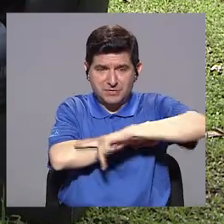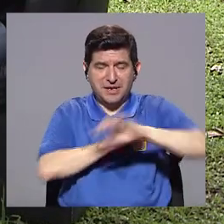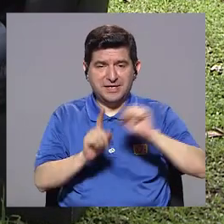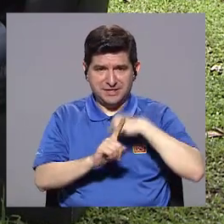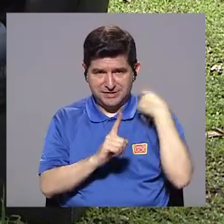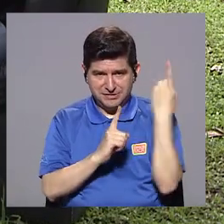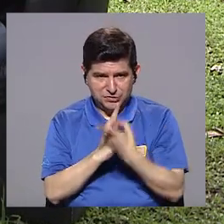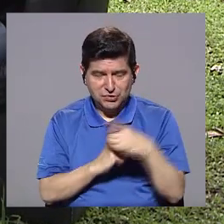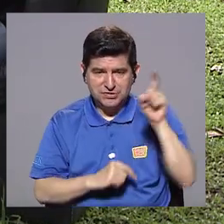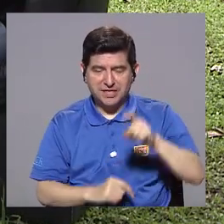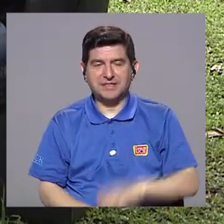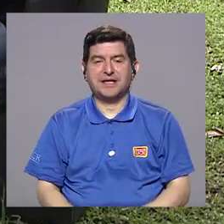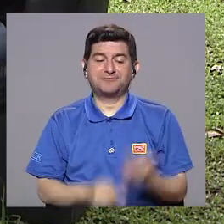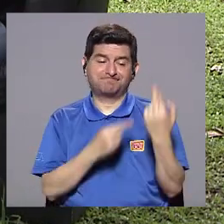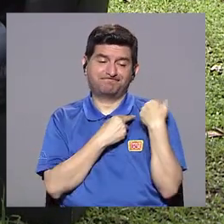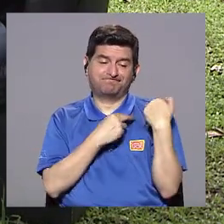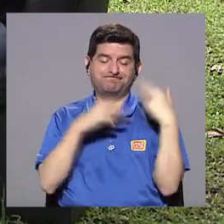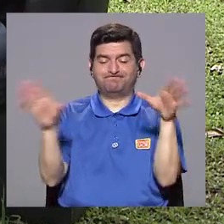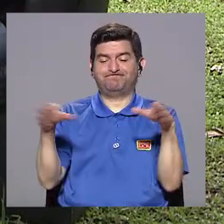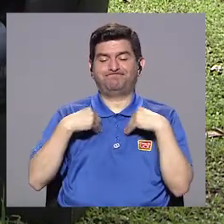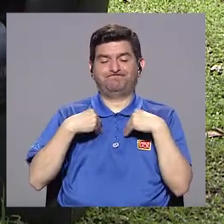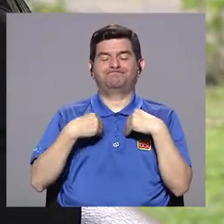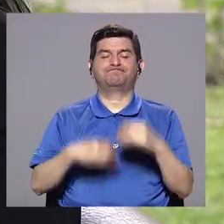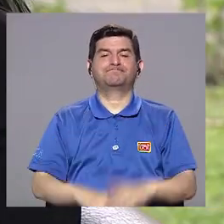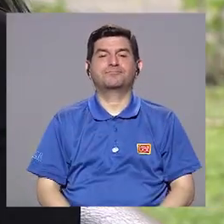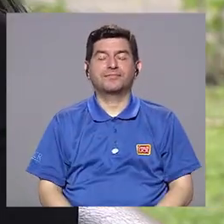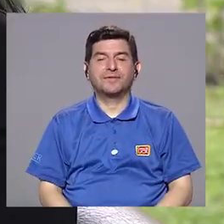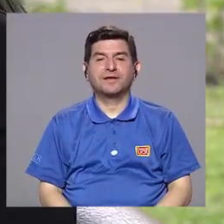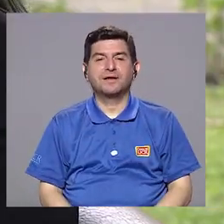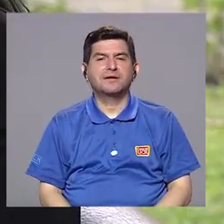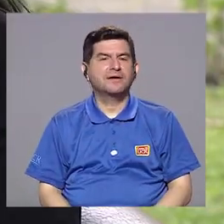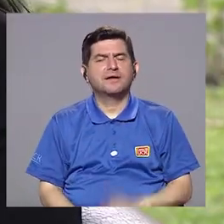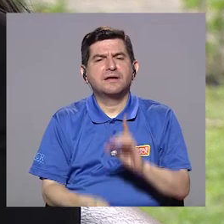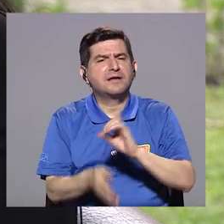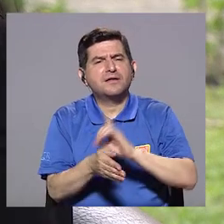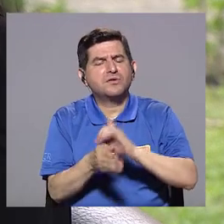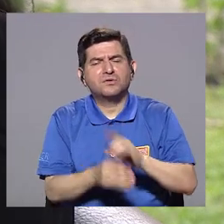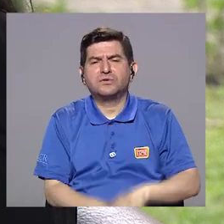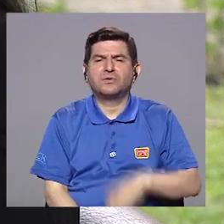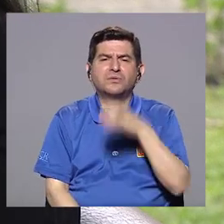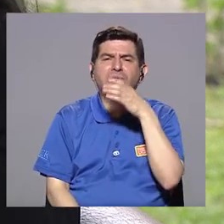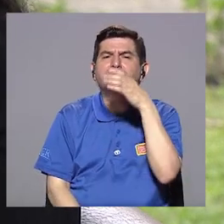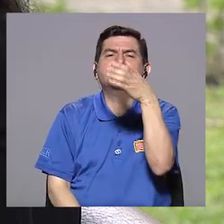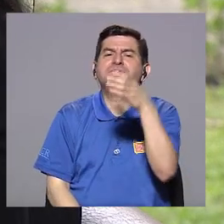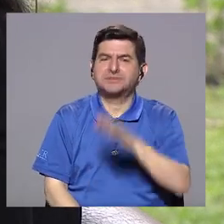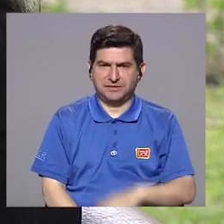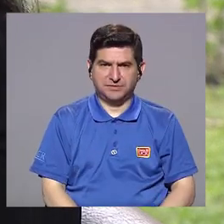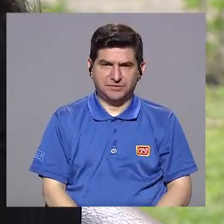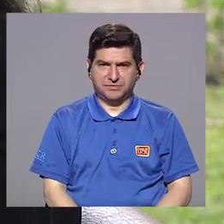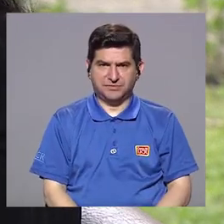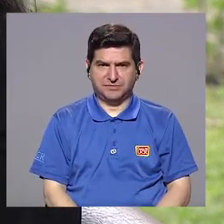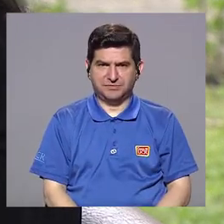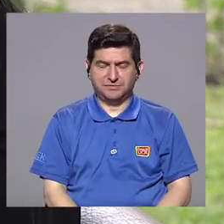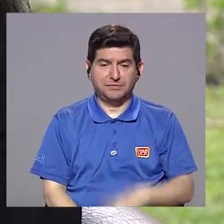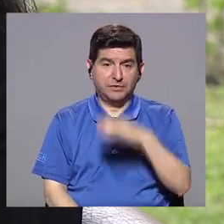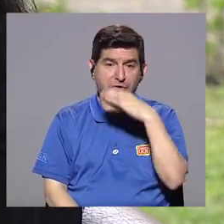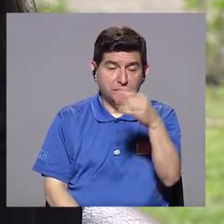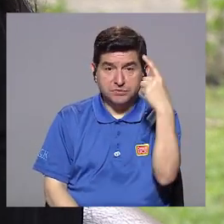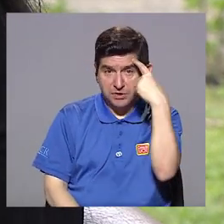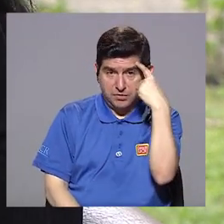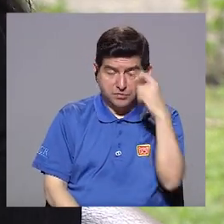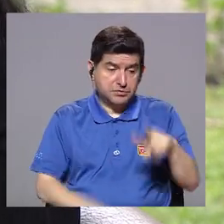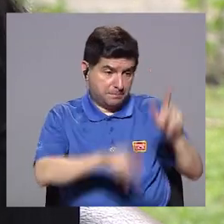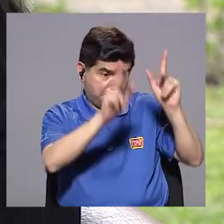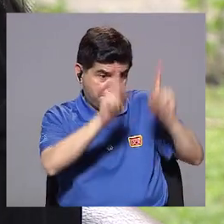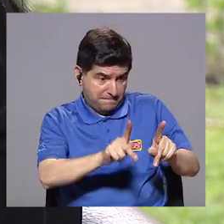como sociedad, tenemos que hacernos cargo. Doctor, a nivel de consejos, tanto consejos para